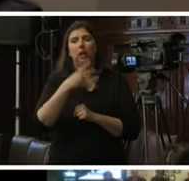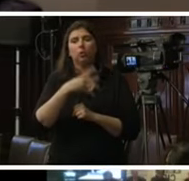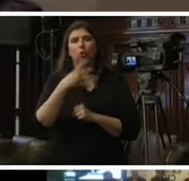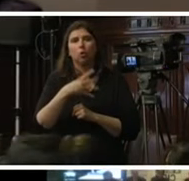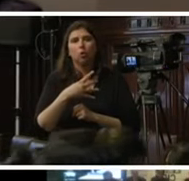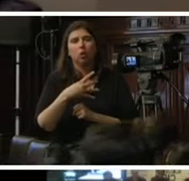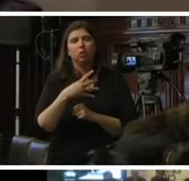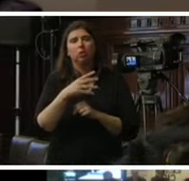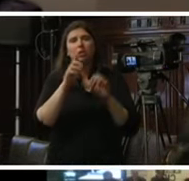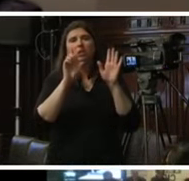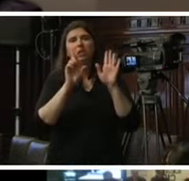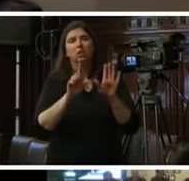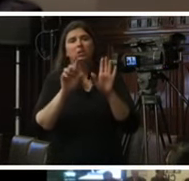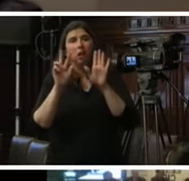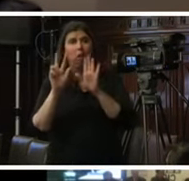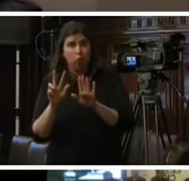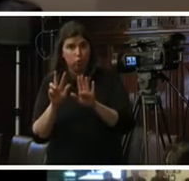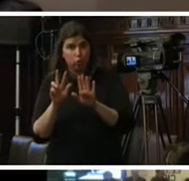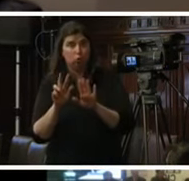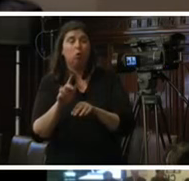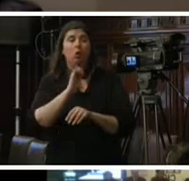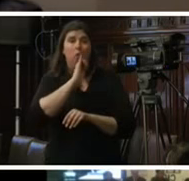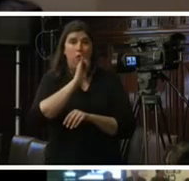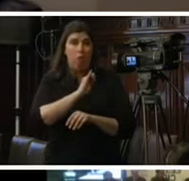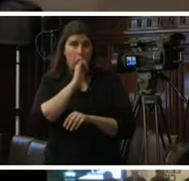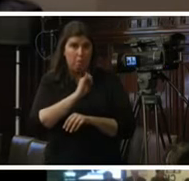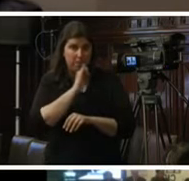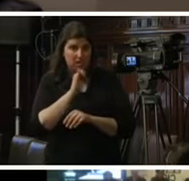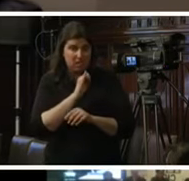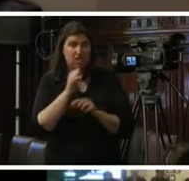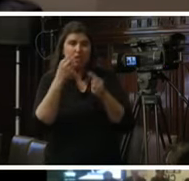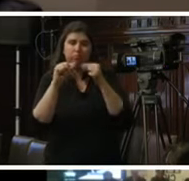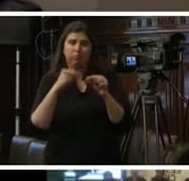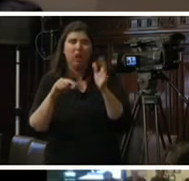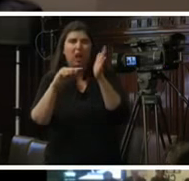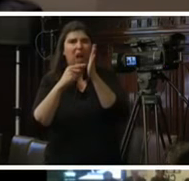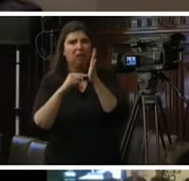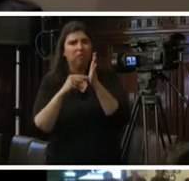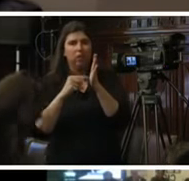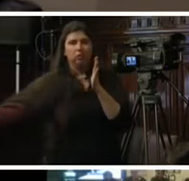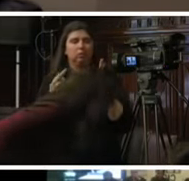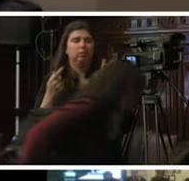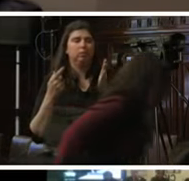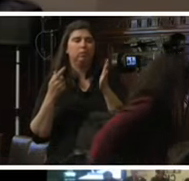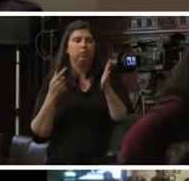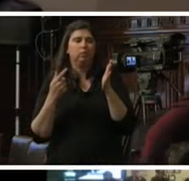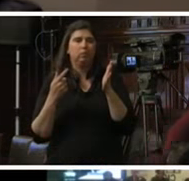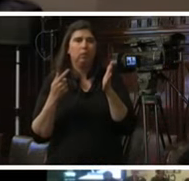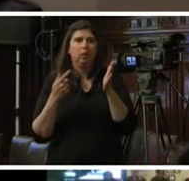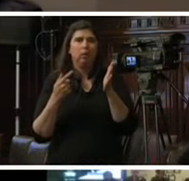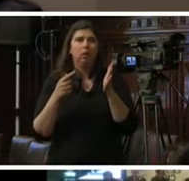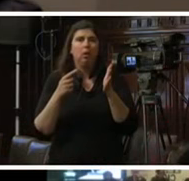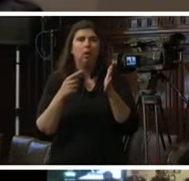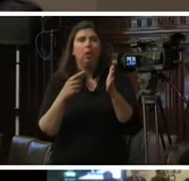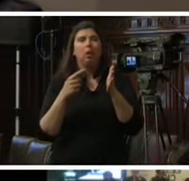78 informes de calificación emitidos por la subcomisión de acusaciones constitucionales